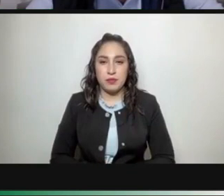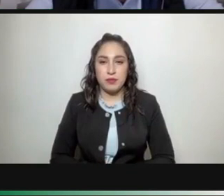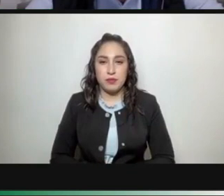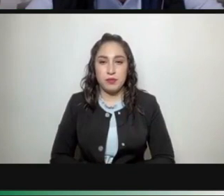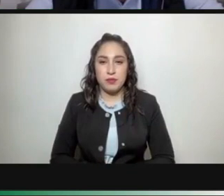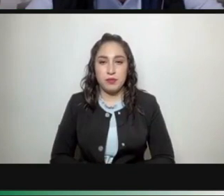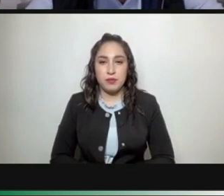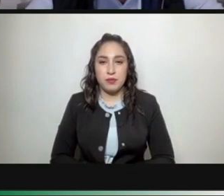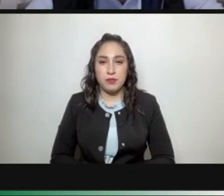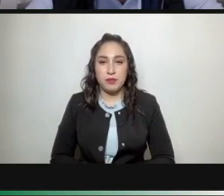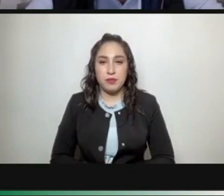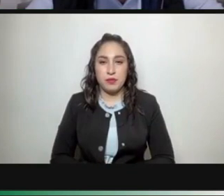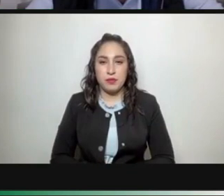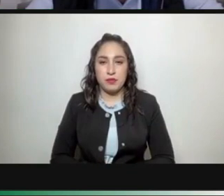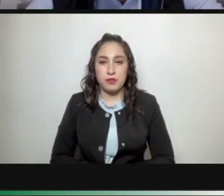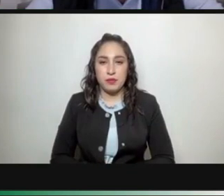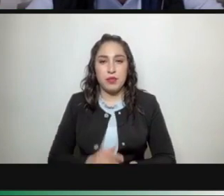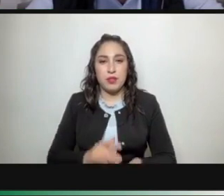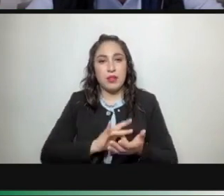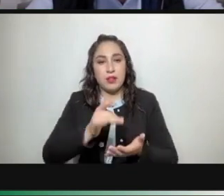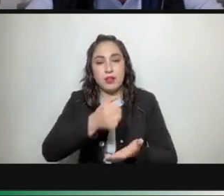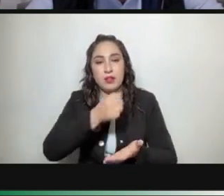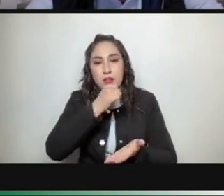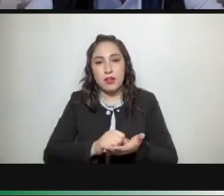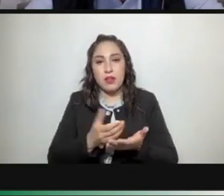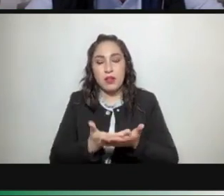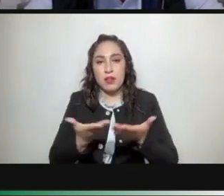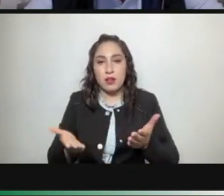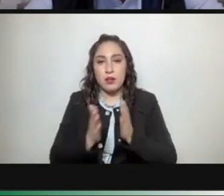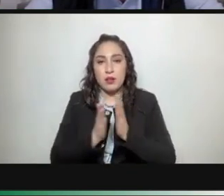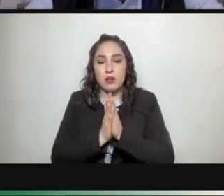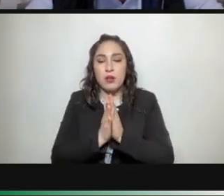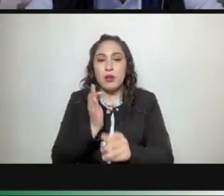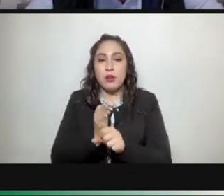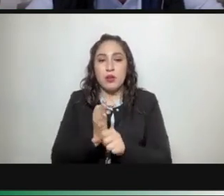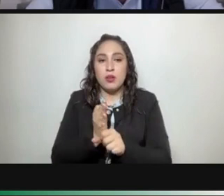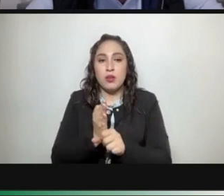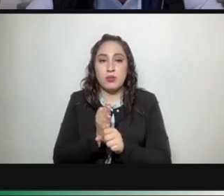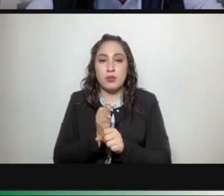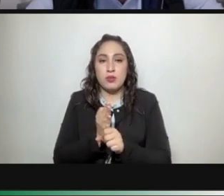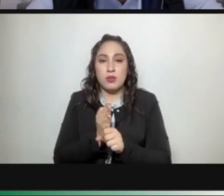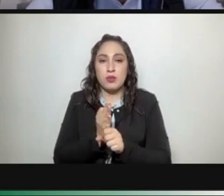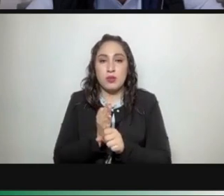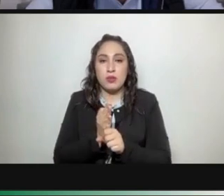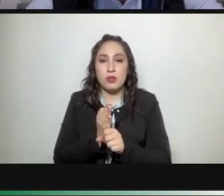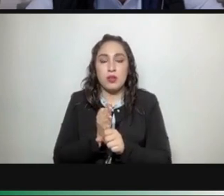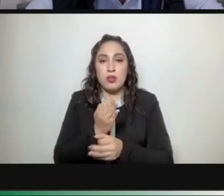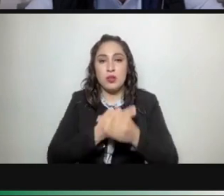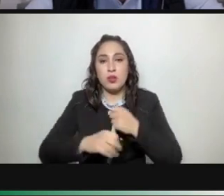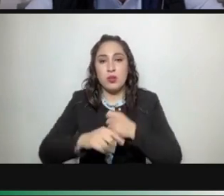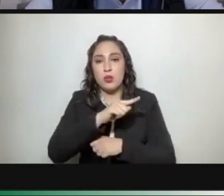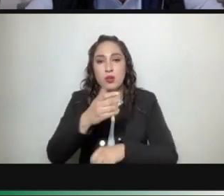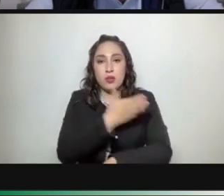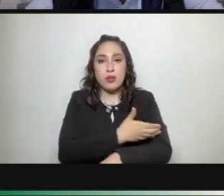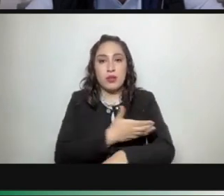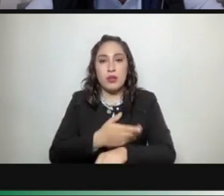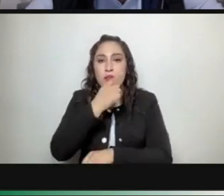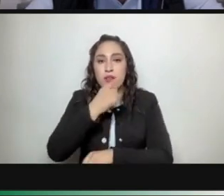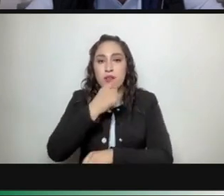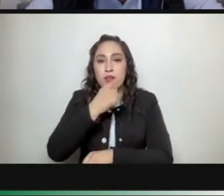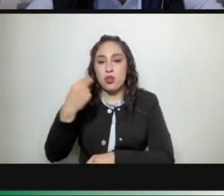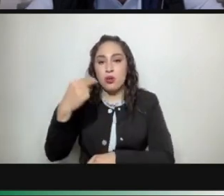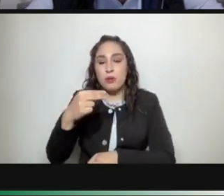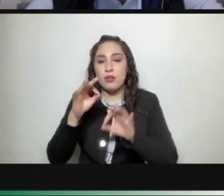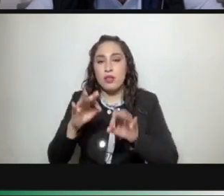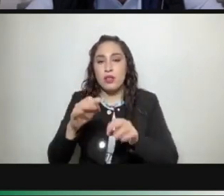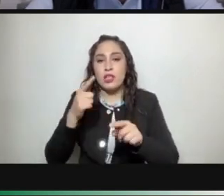consiguiente discúlpeme solicitaría a las y los diputados presentes que nos hagan llegar el nombre de las personas que estarían rindiendo